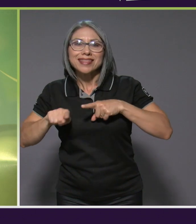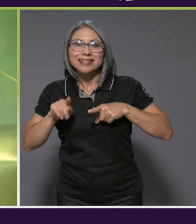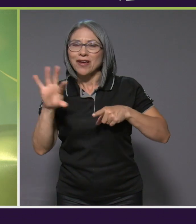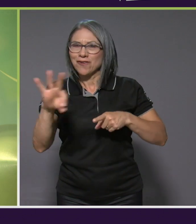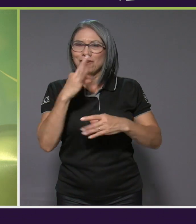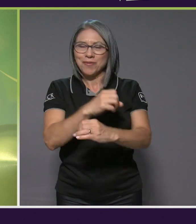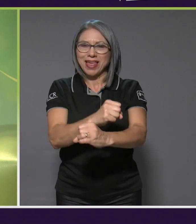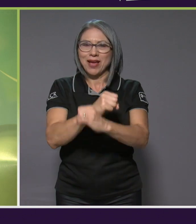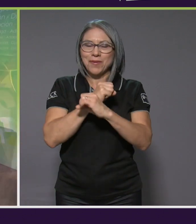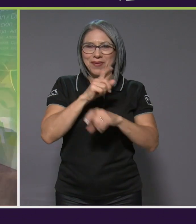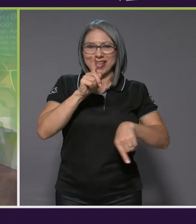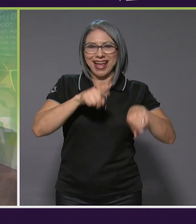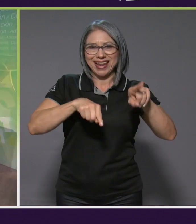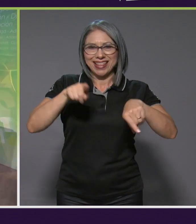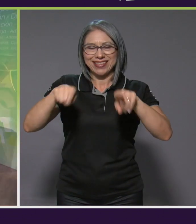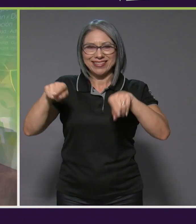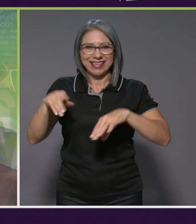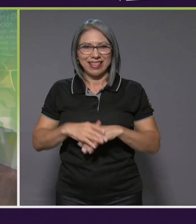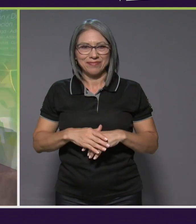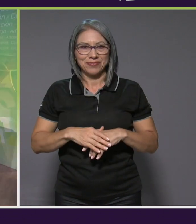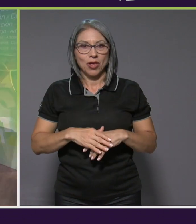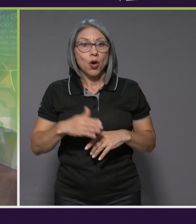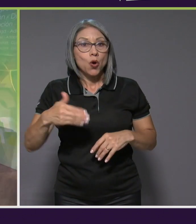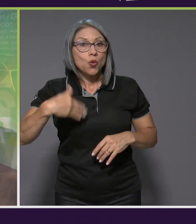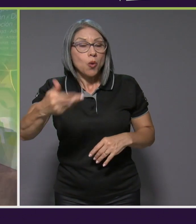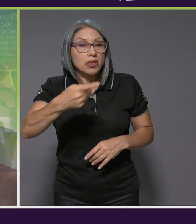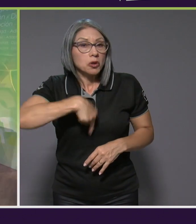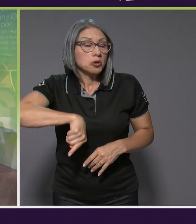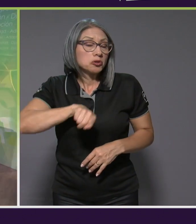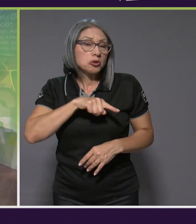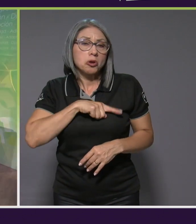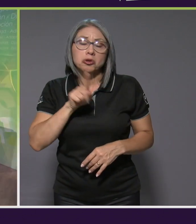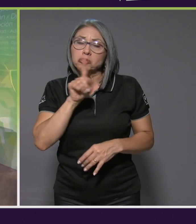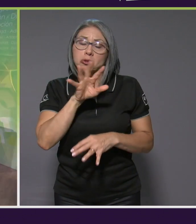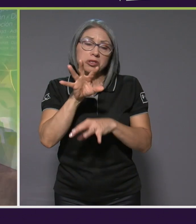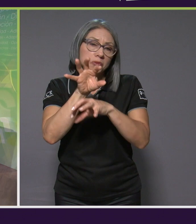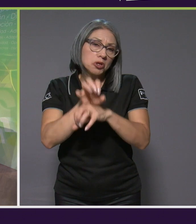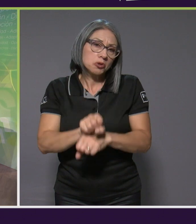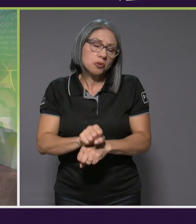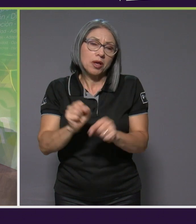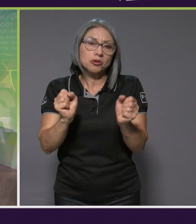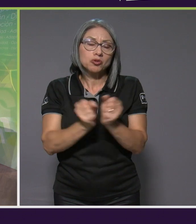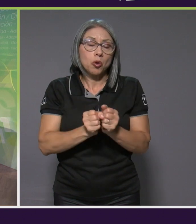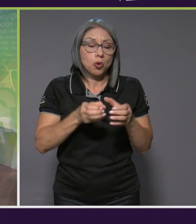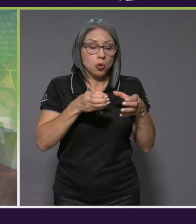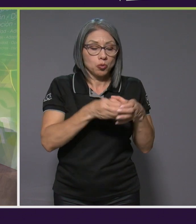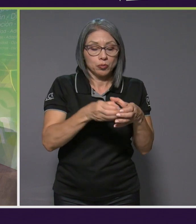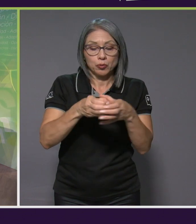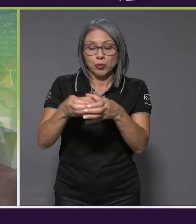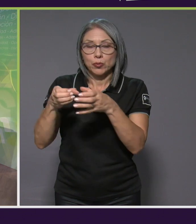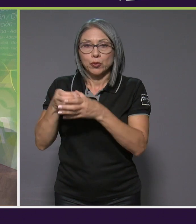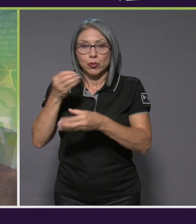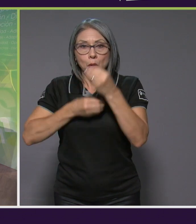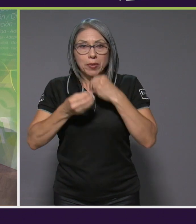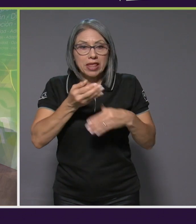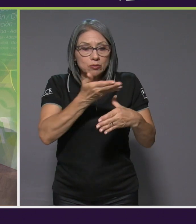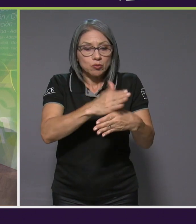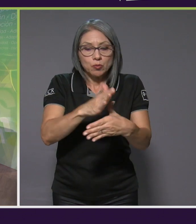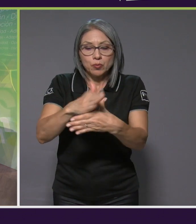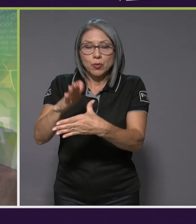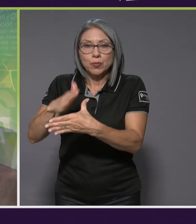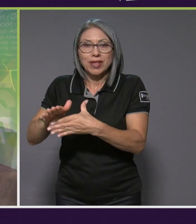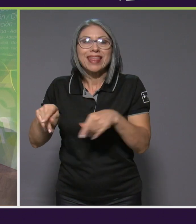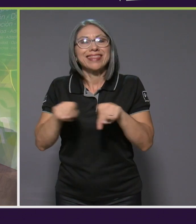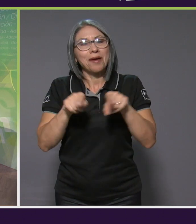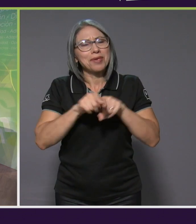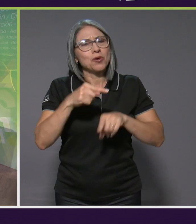haya esa diversidad porque cuando no estamos familiarizados con los grupos alimenticios, entonces también se nos puede hacer difícil como, ah, bueno,